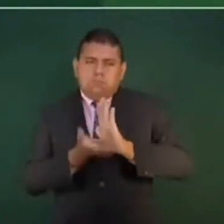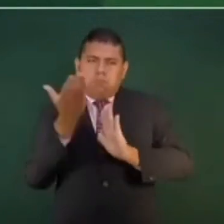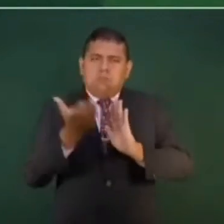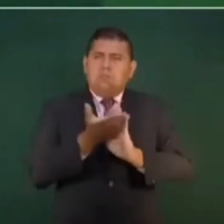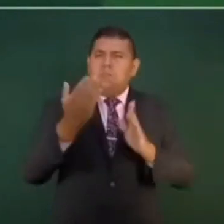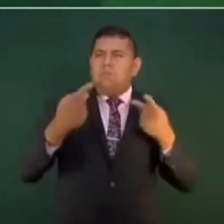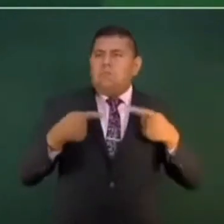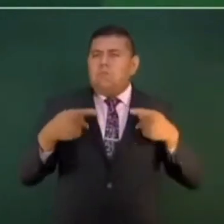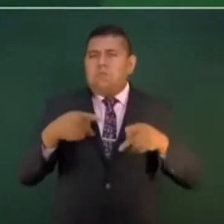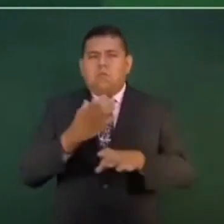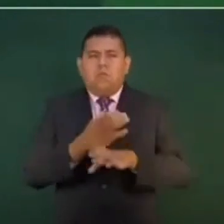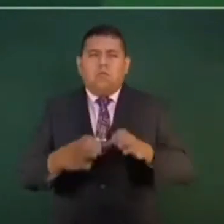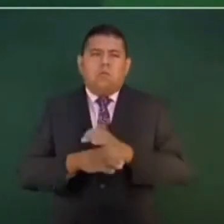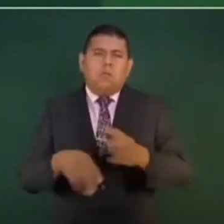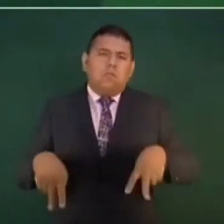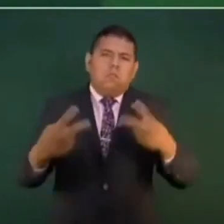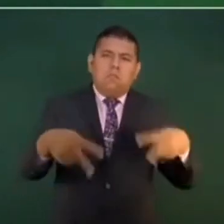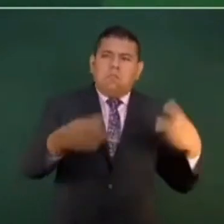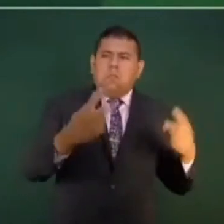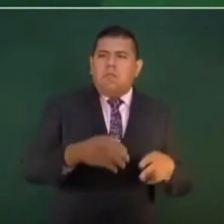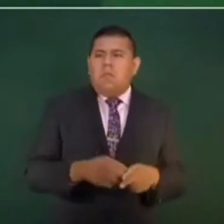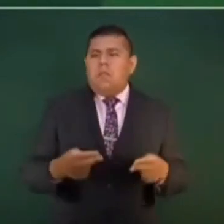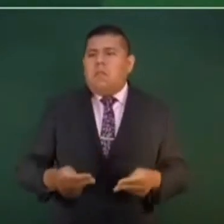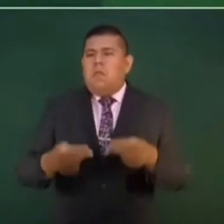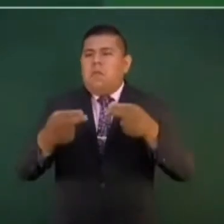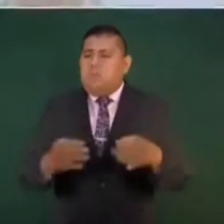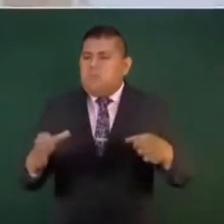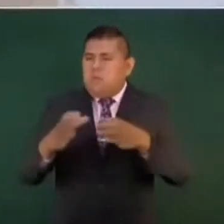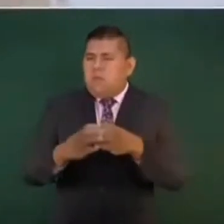un pequeño empresario cualquiera